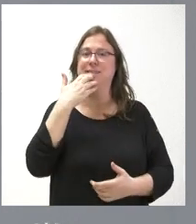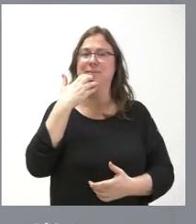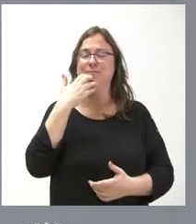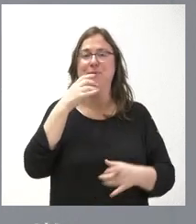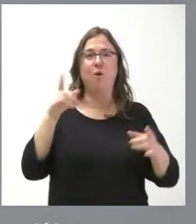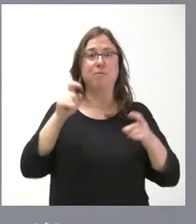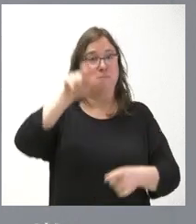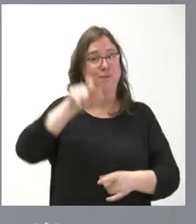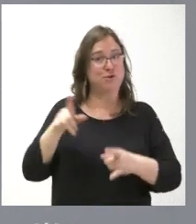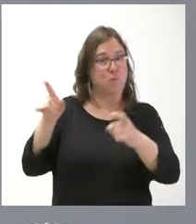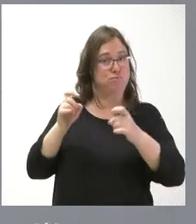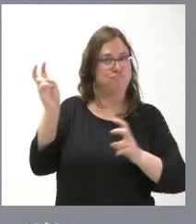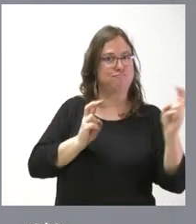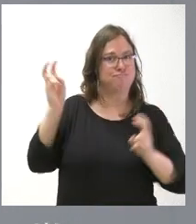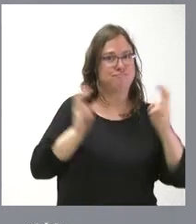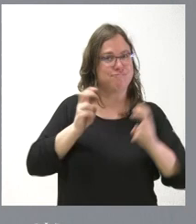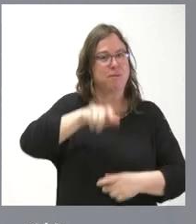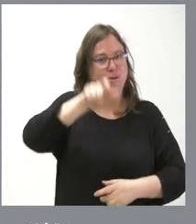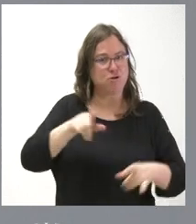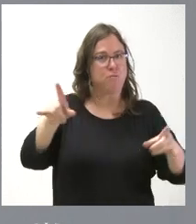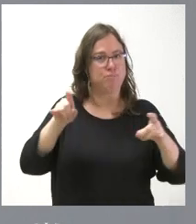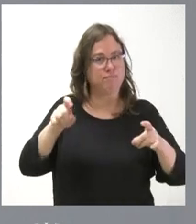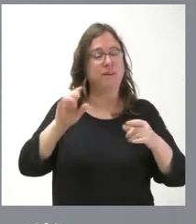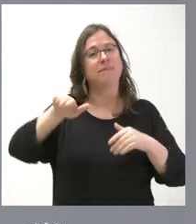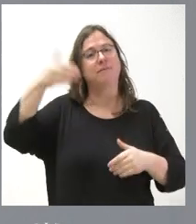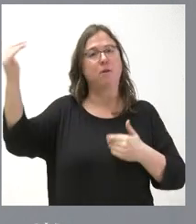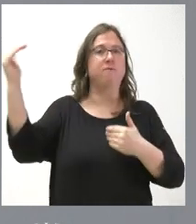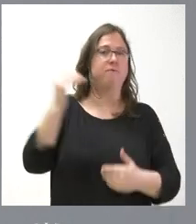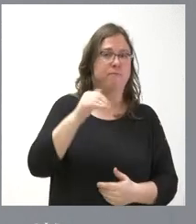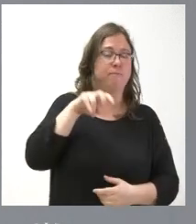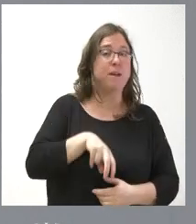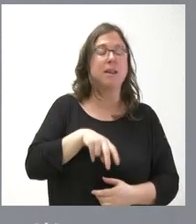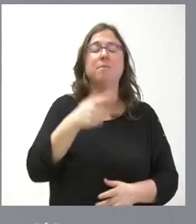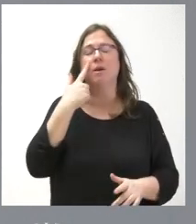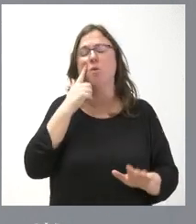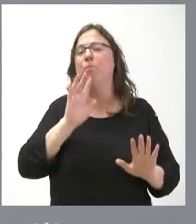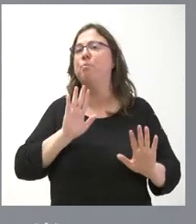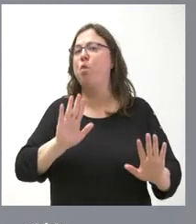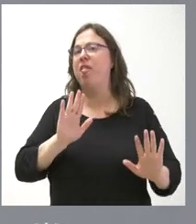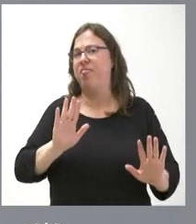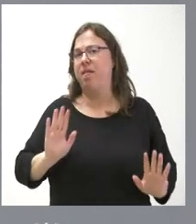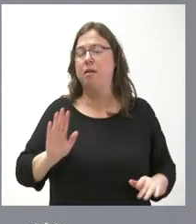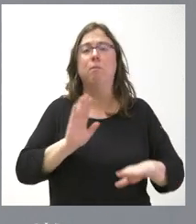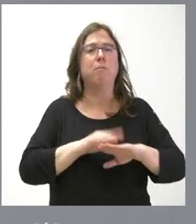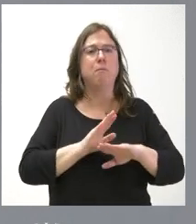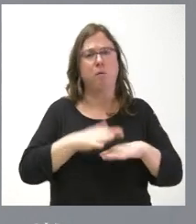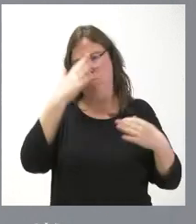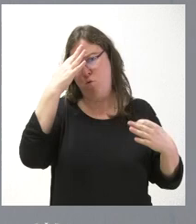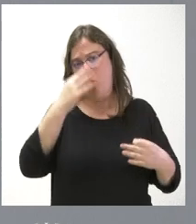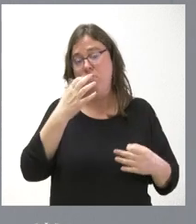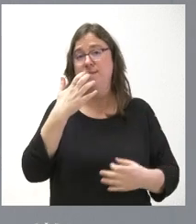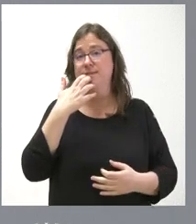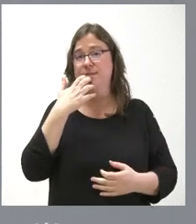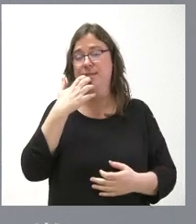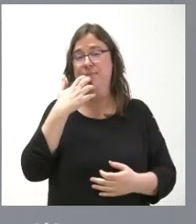atracción de personas y seguimos atrayendo población. Pero, en todo caso, hay que verlo con muchísima prudencia, porque, lógicamente, el hecho de que haya